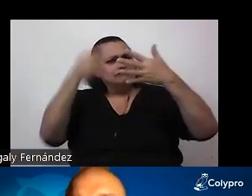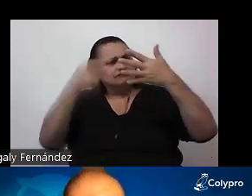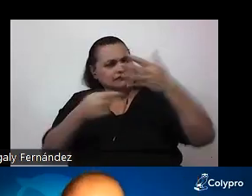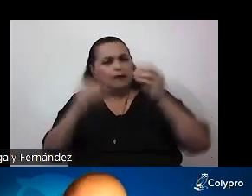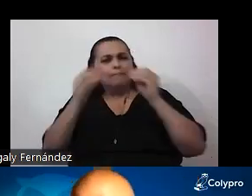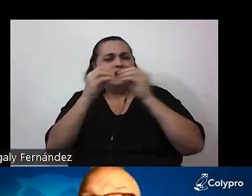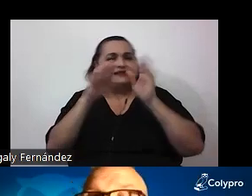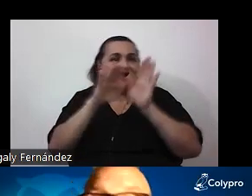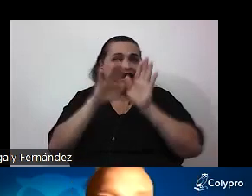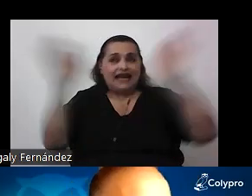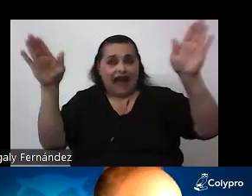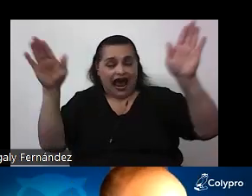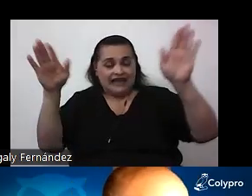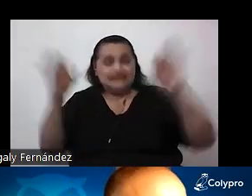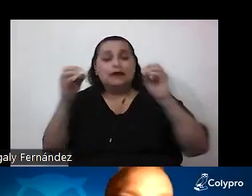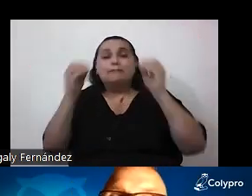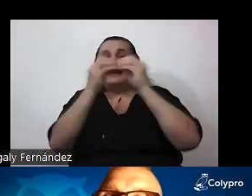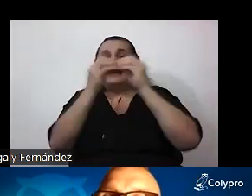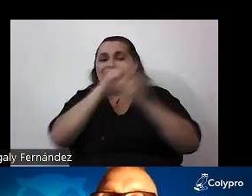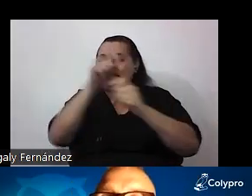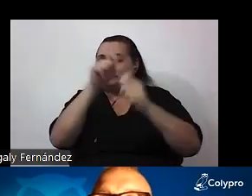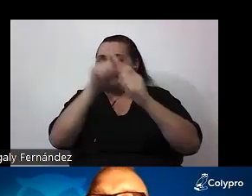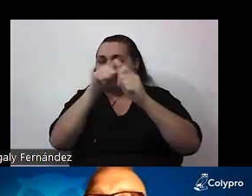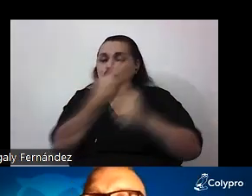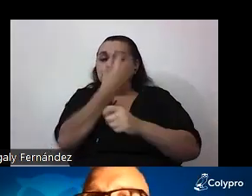aspectos más específicos de cada área de conocimiento.